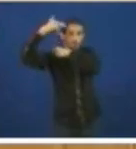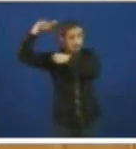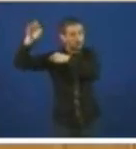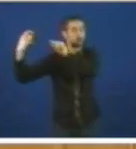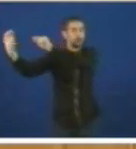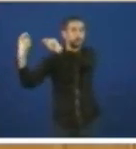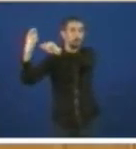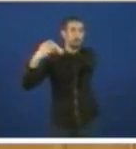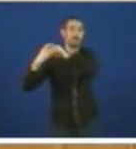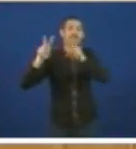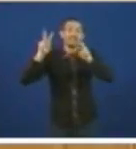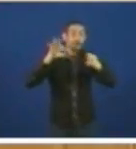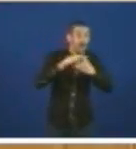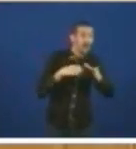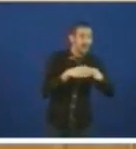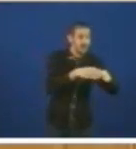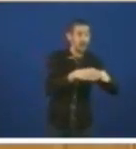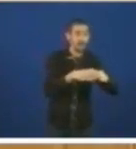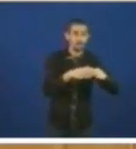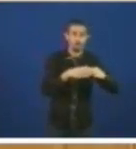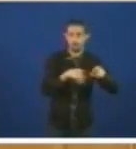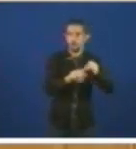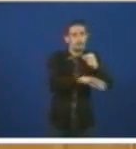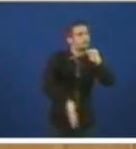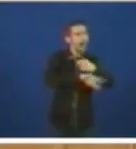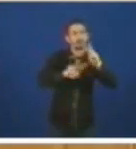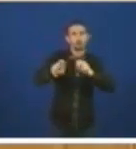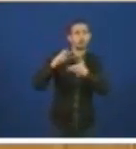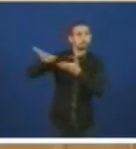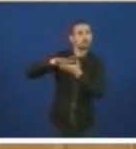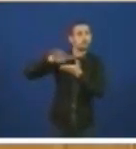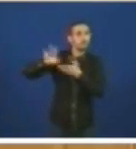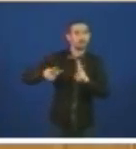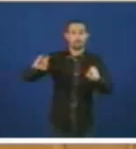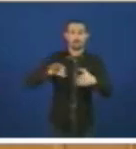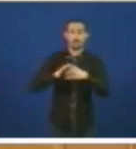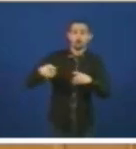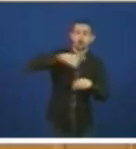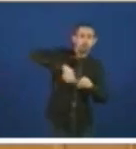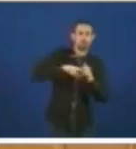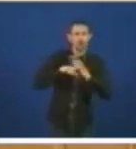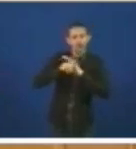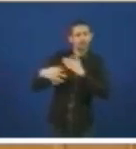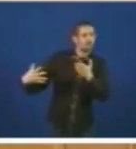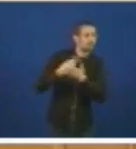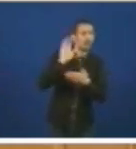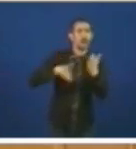e garantizo que seguiremos facendo todas as decisiones necesarias hasta conseguir o noso objetivo